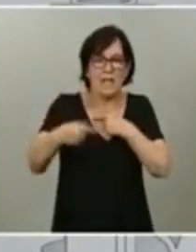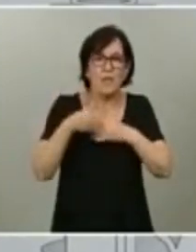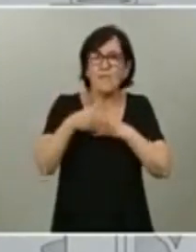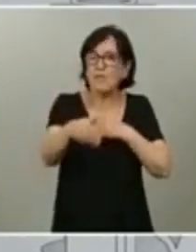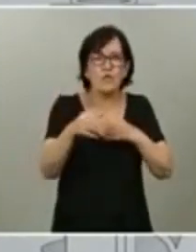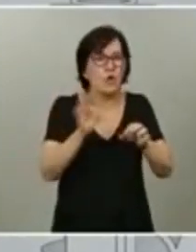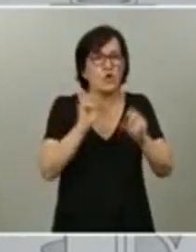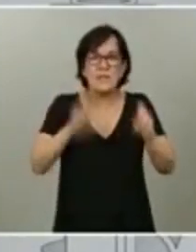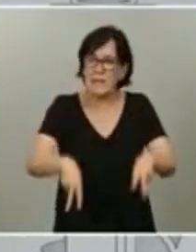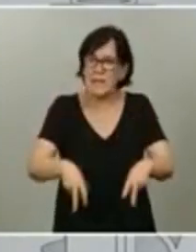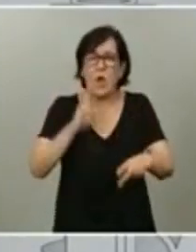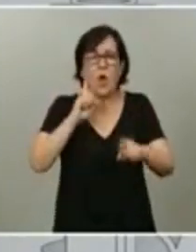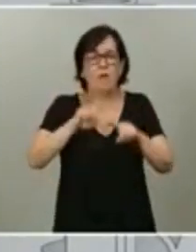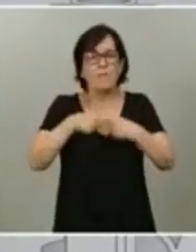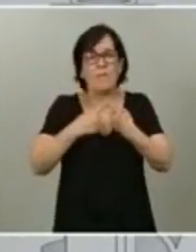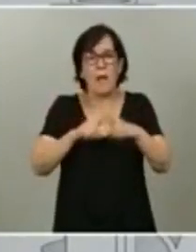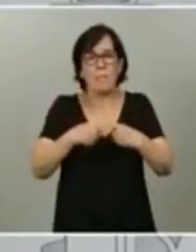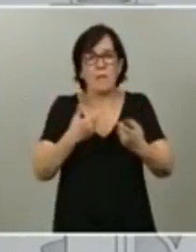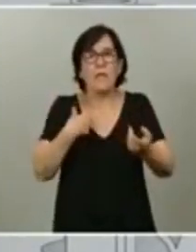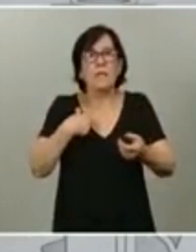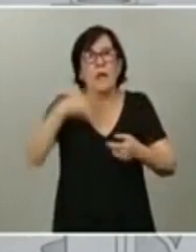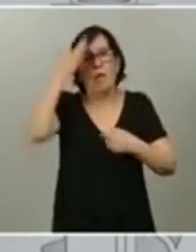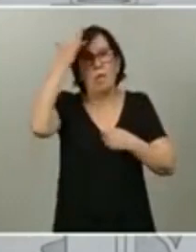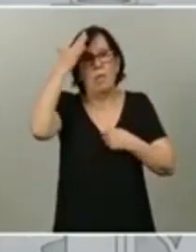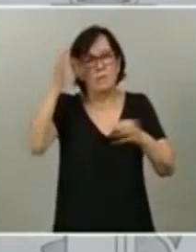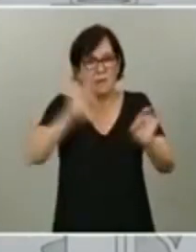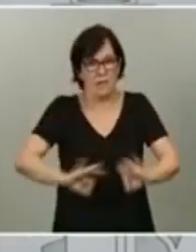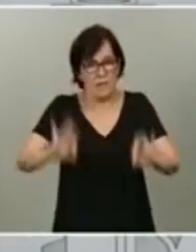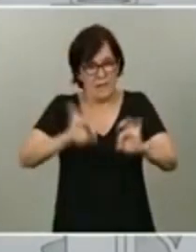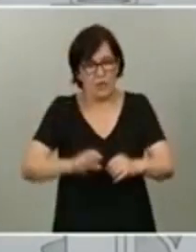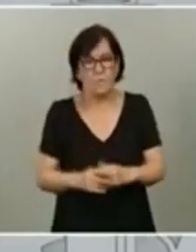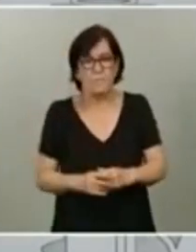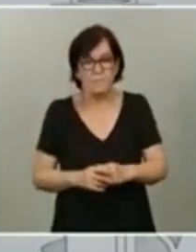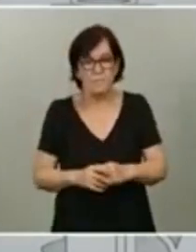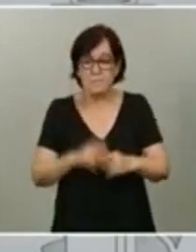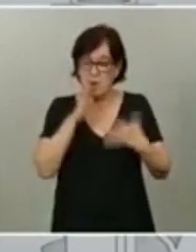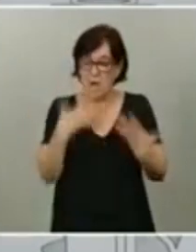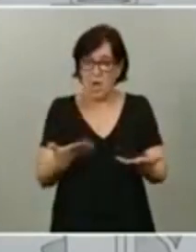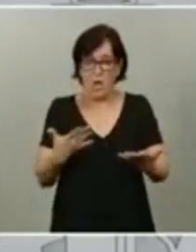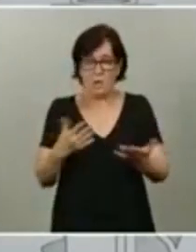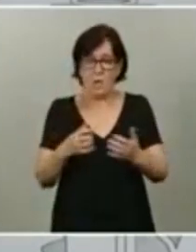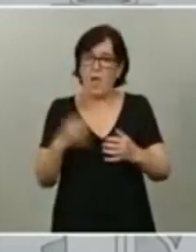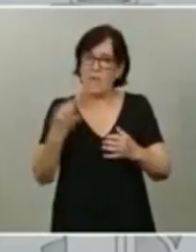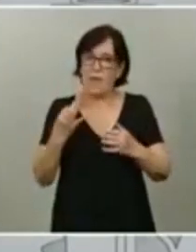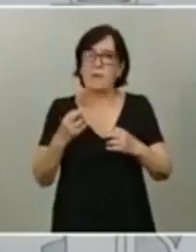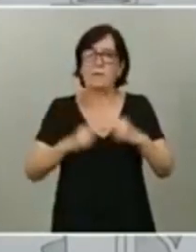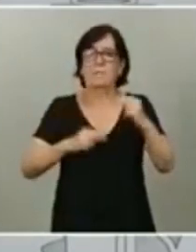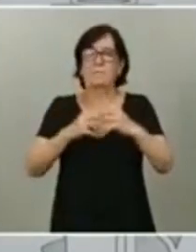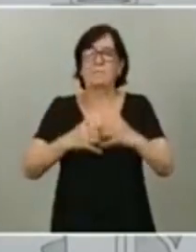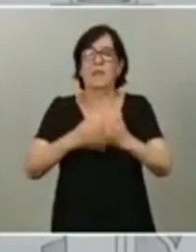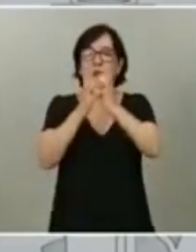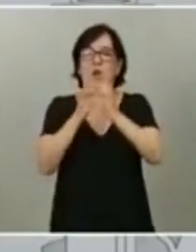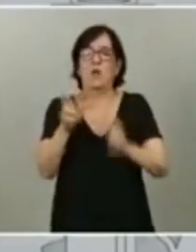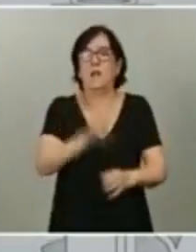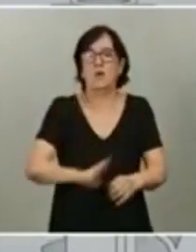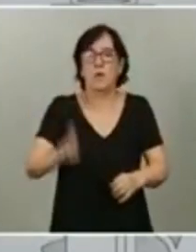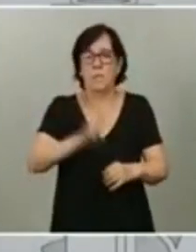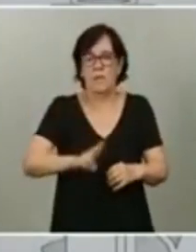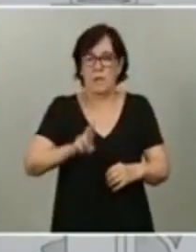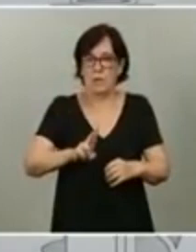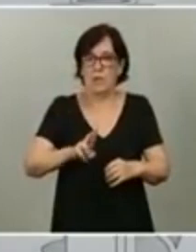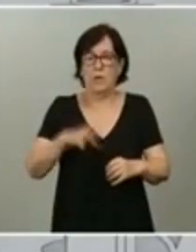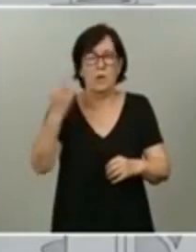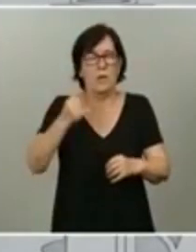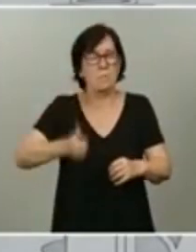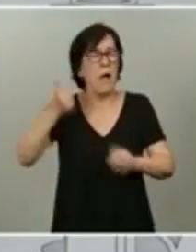familias sin esperanzas. Ahora, como saben, toca la reconstrucción, toca la recuperación, que debe ser lo más rápida